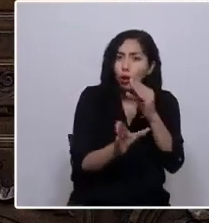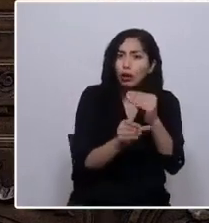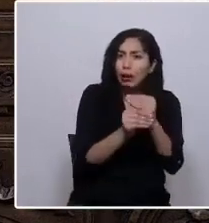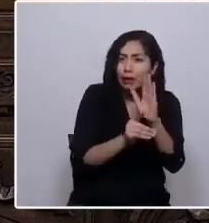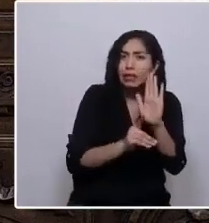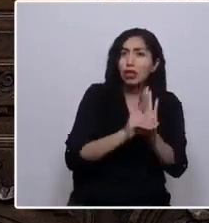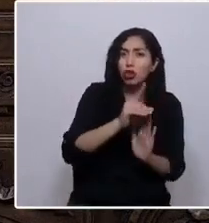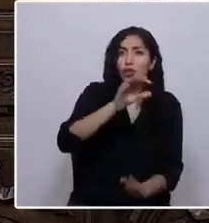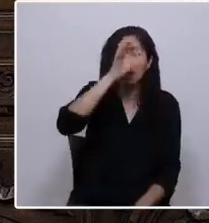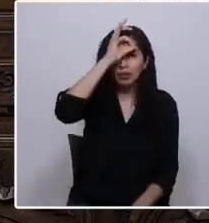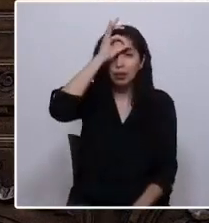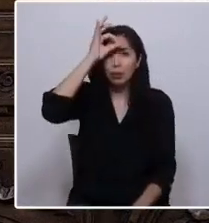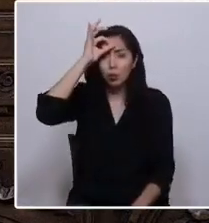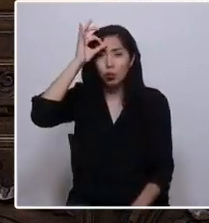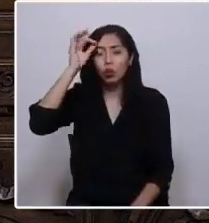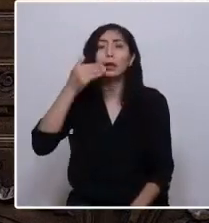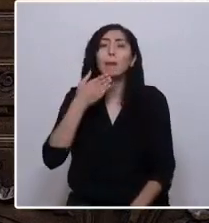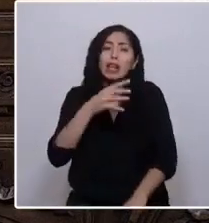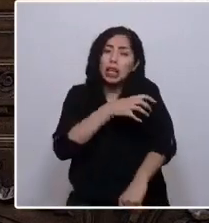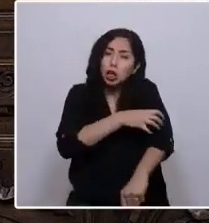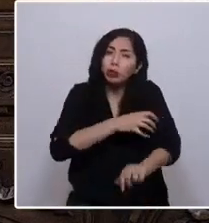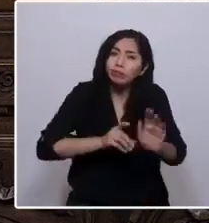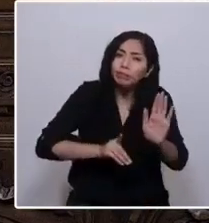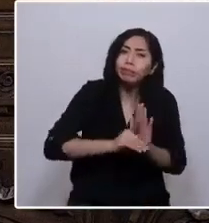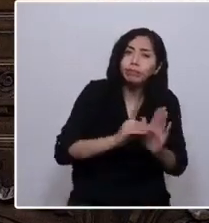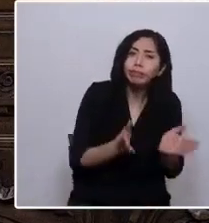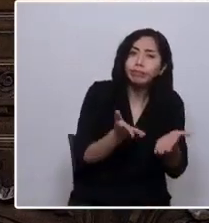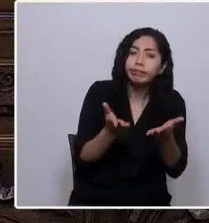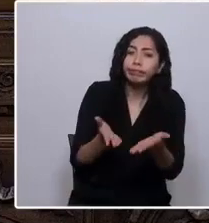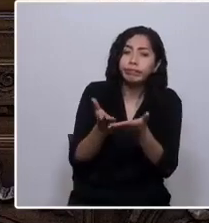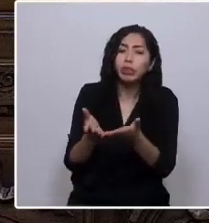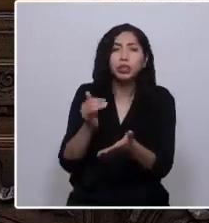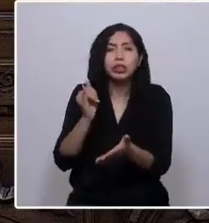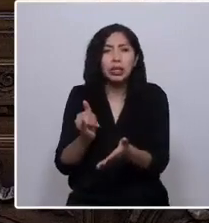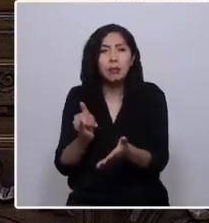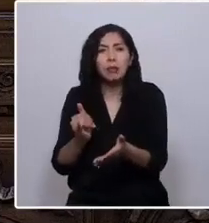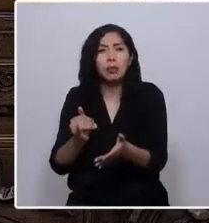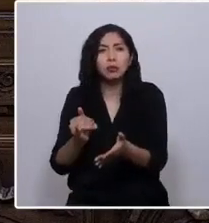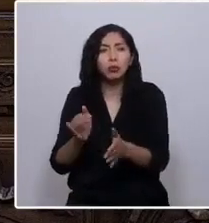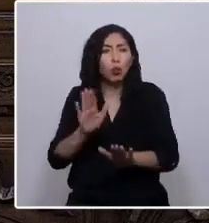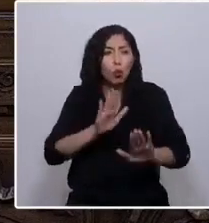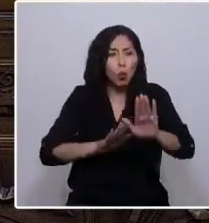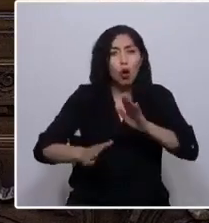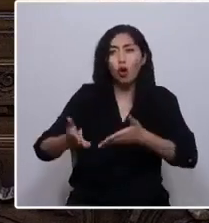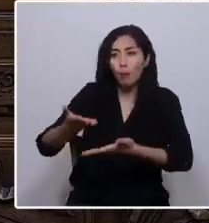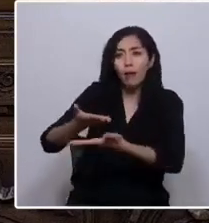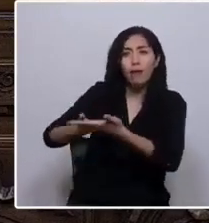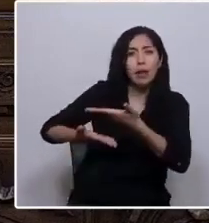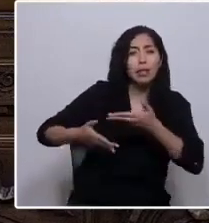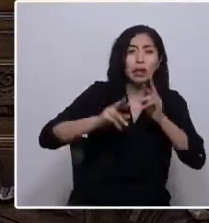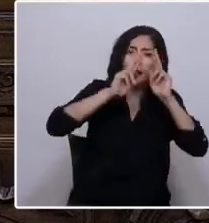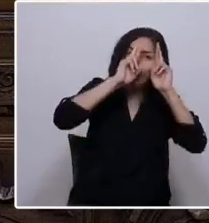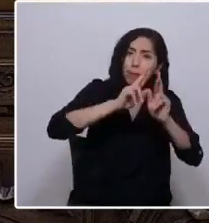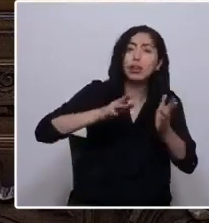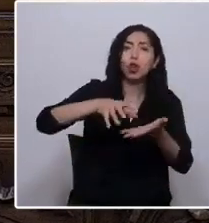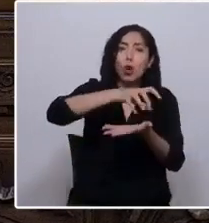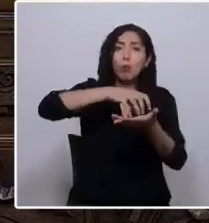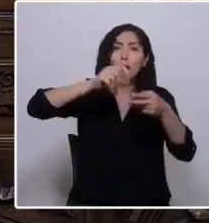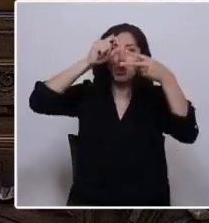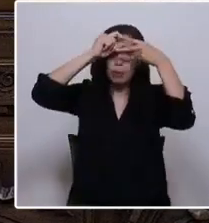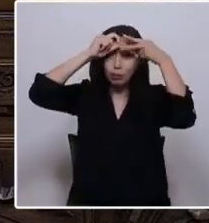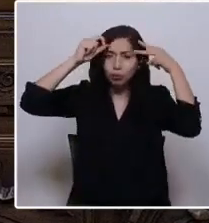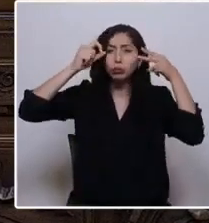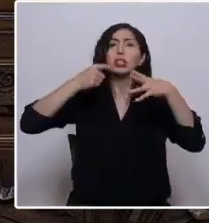región, velando siempre por la buena convivencia y el respeto al pueblo mapuche, a la